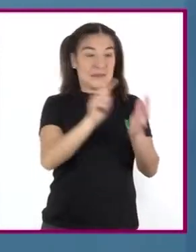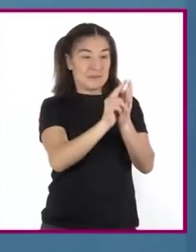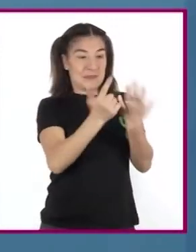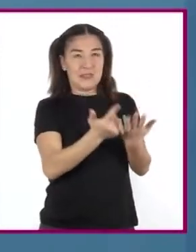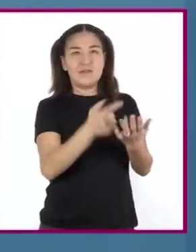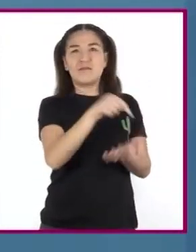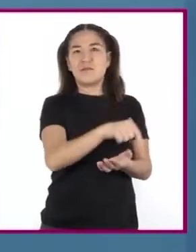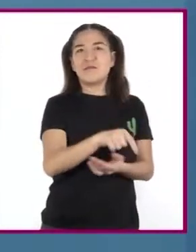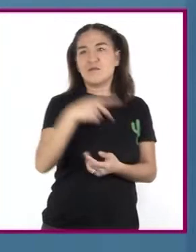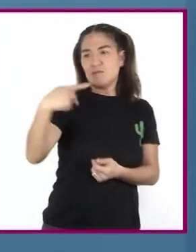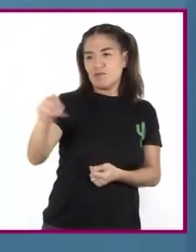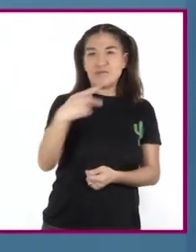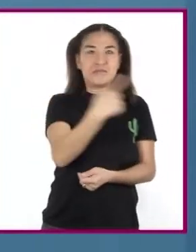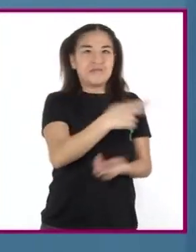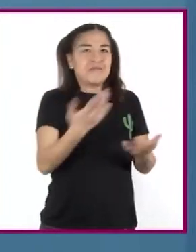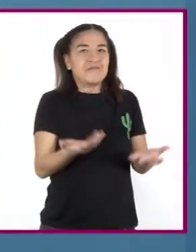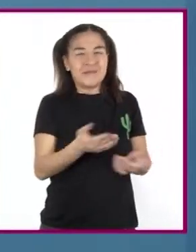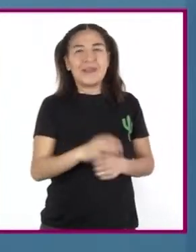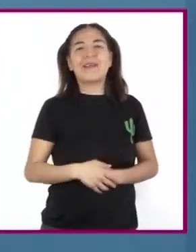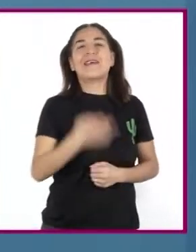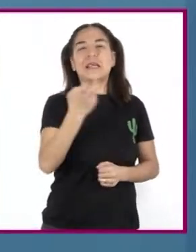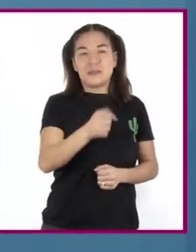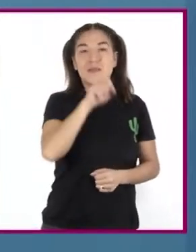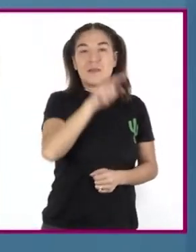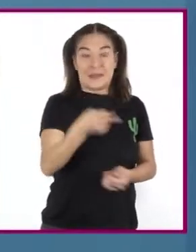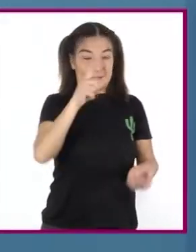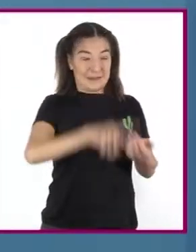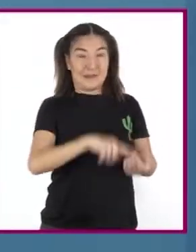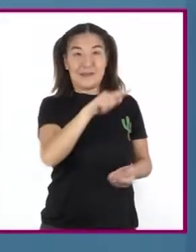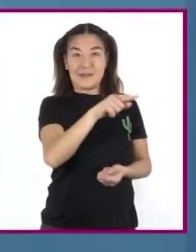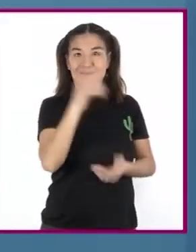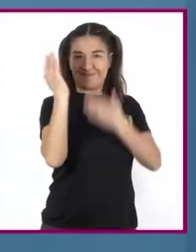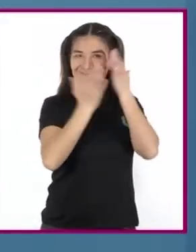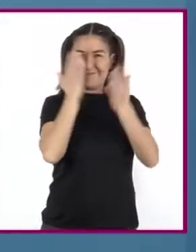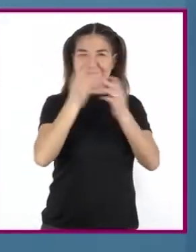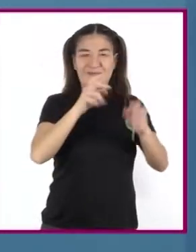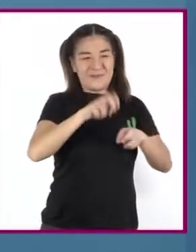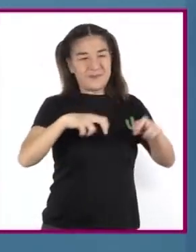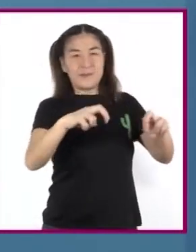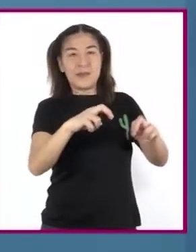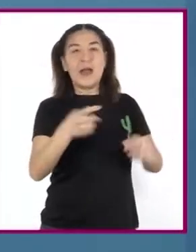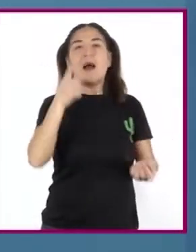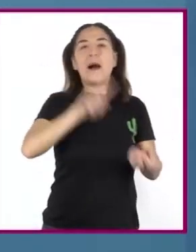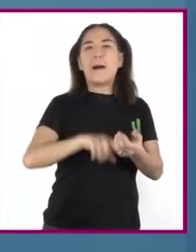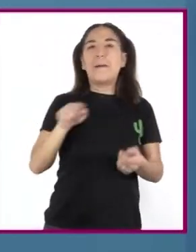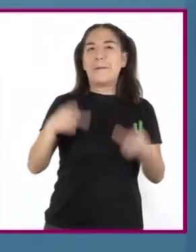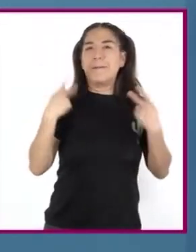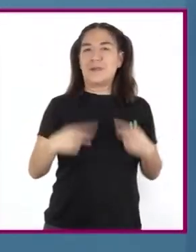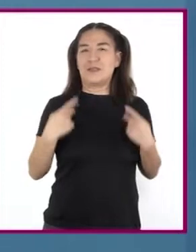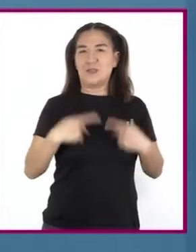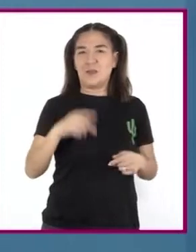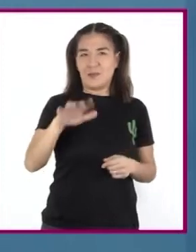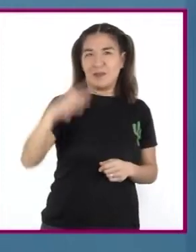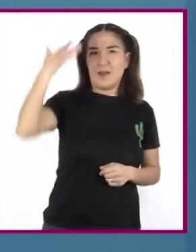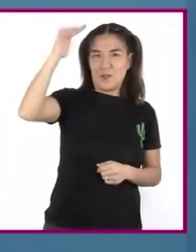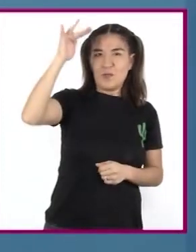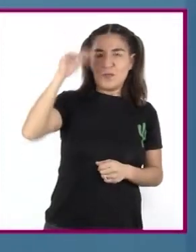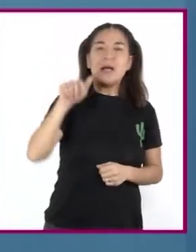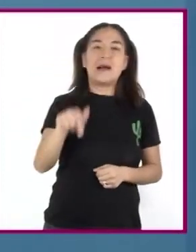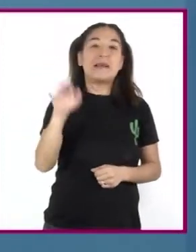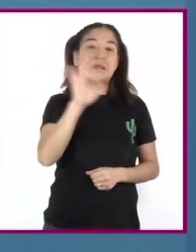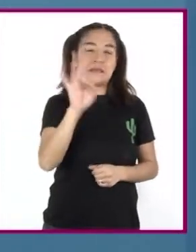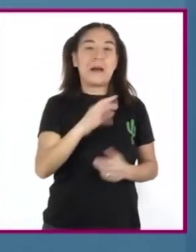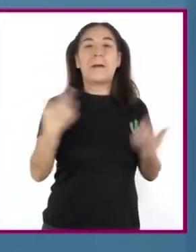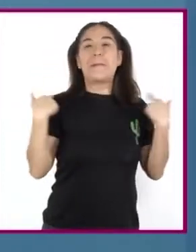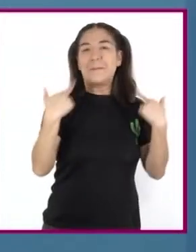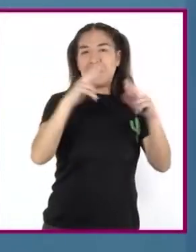es suyo. Además de los estudiantes, en la escena interviene también una persona adulta. Tal vez una maestra